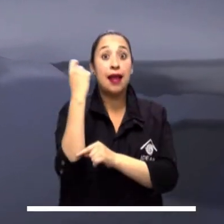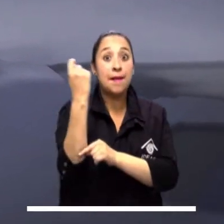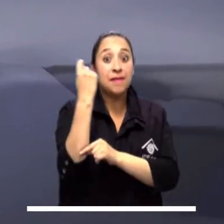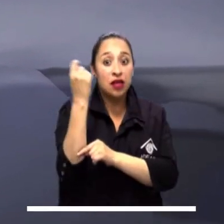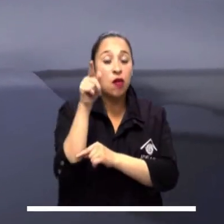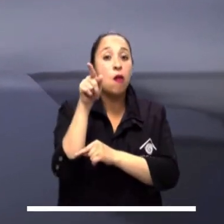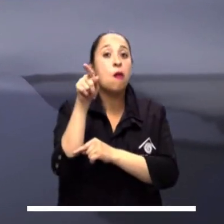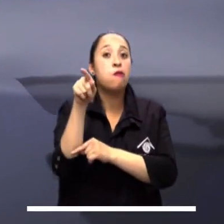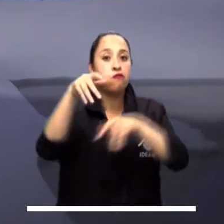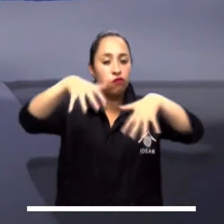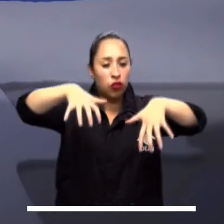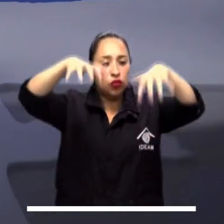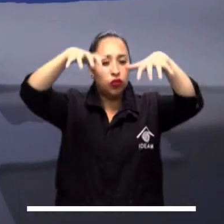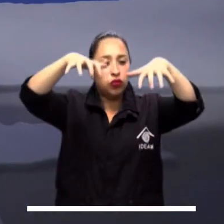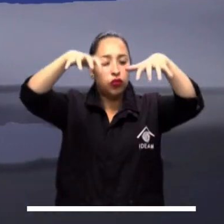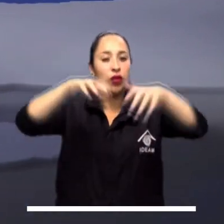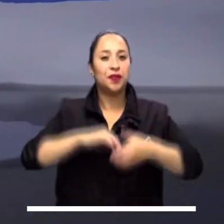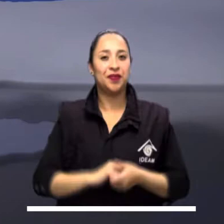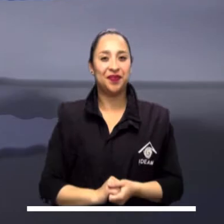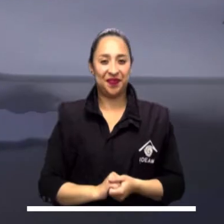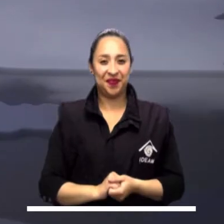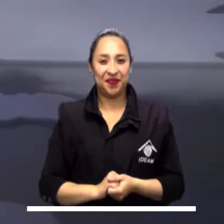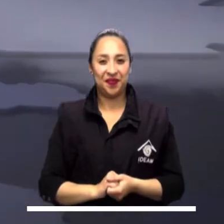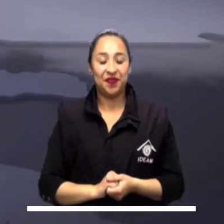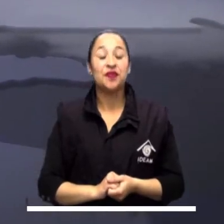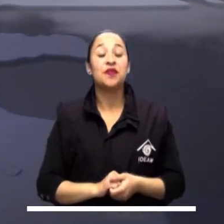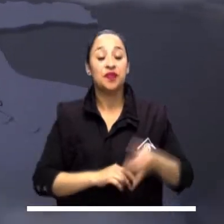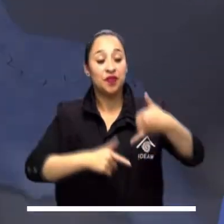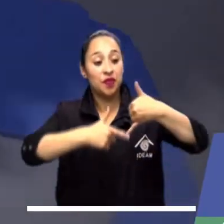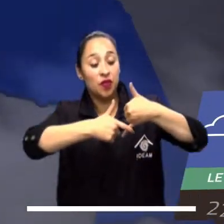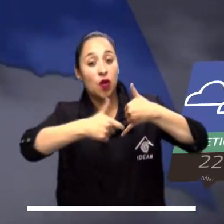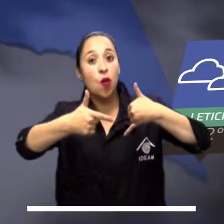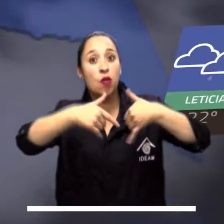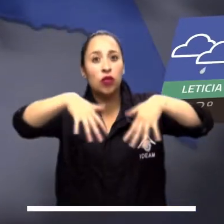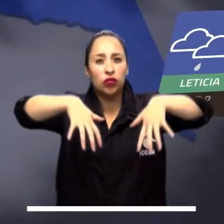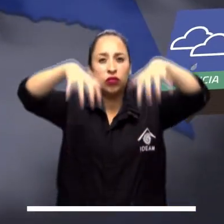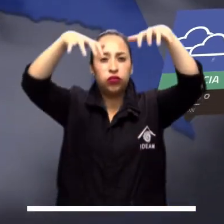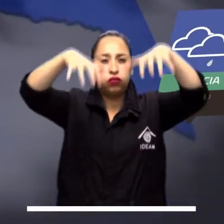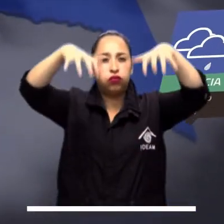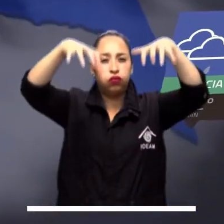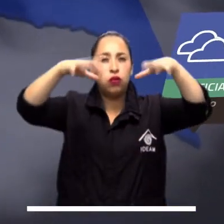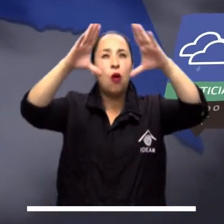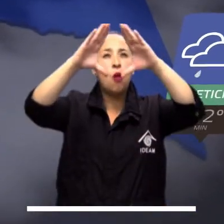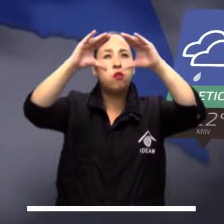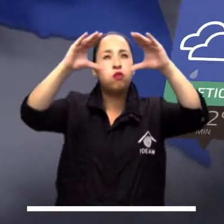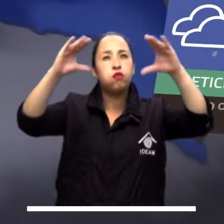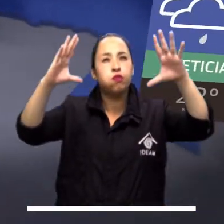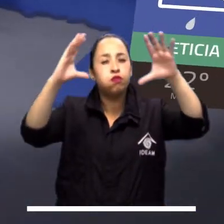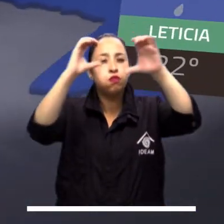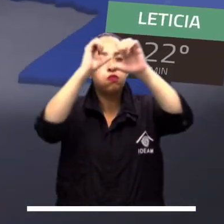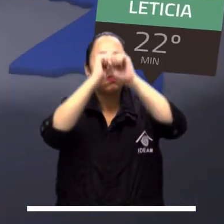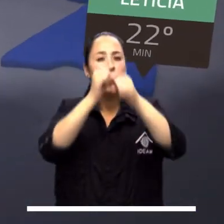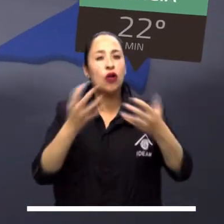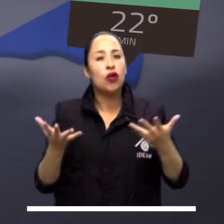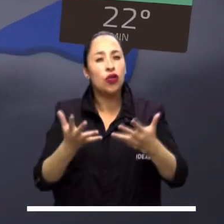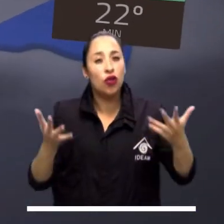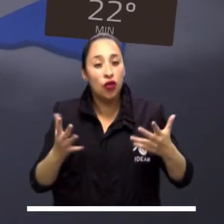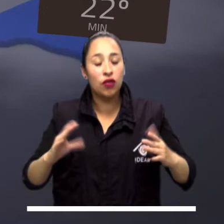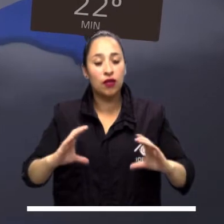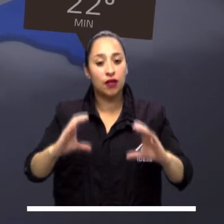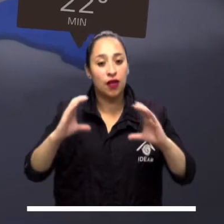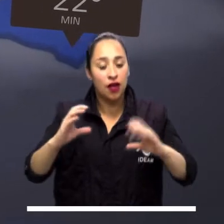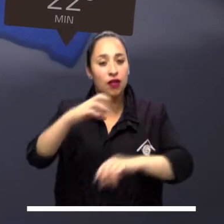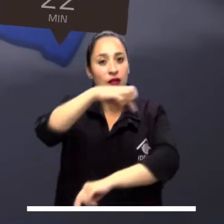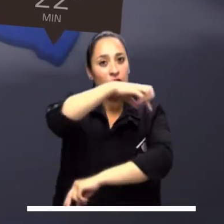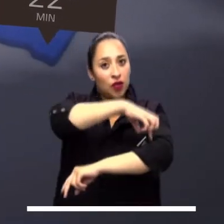Meta, donde se pueden manifestar lluvias ligeras. En la región de la Amazonía, lluvias fuertes y cielo con gran nubosidad se esperan en sectores